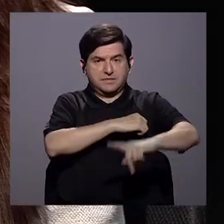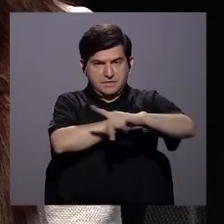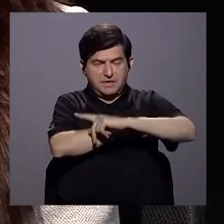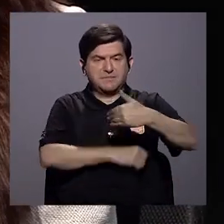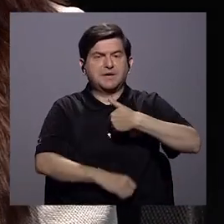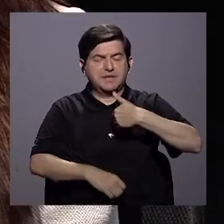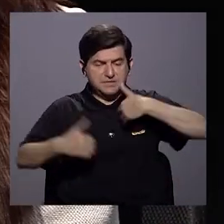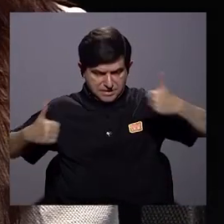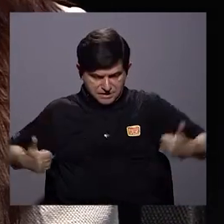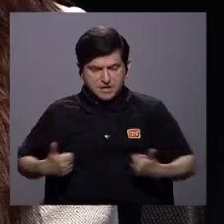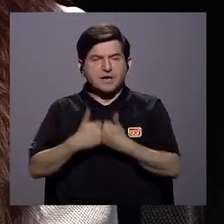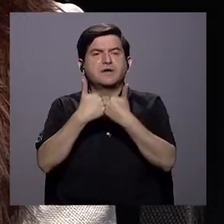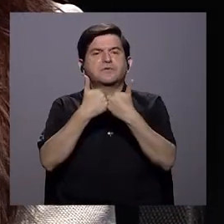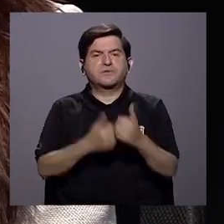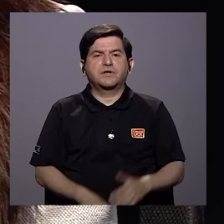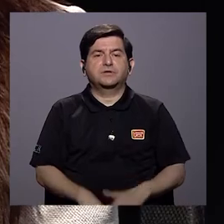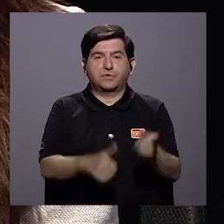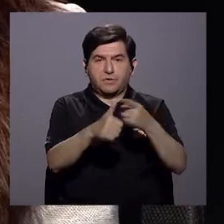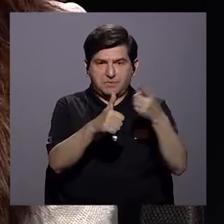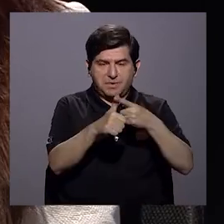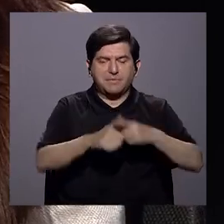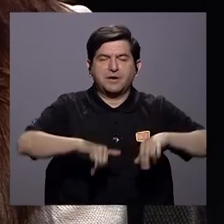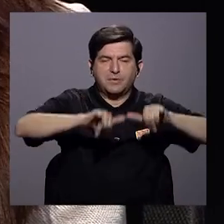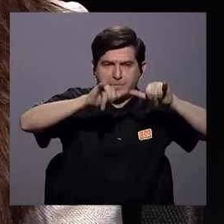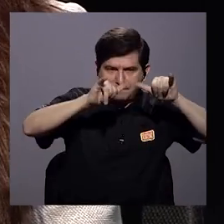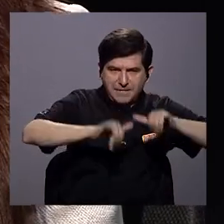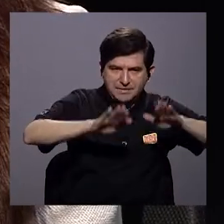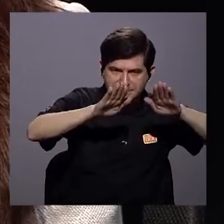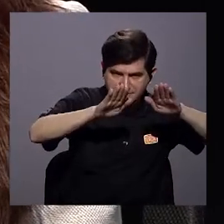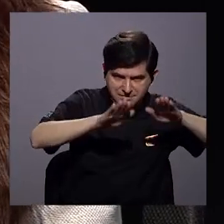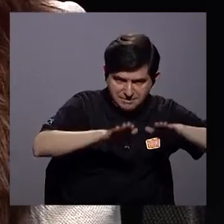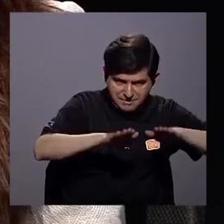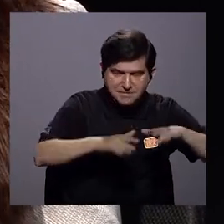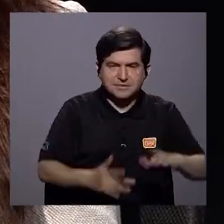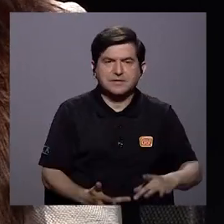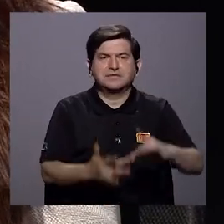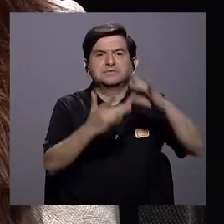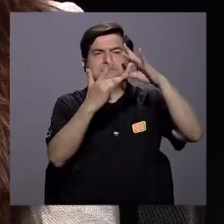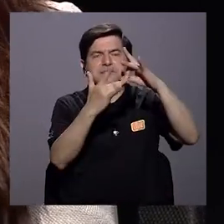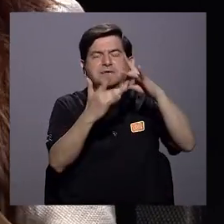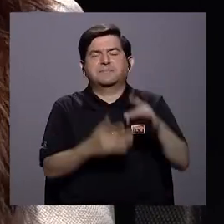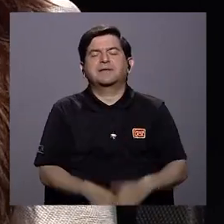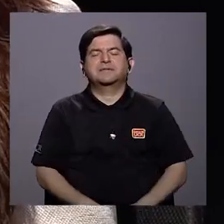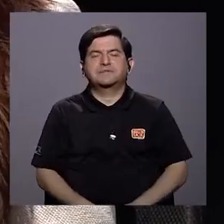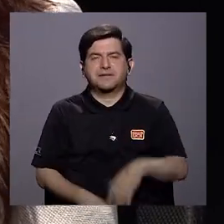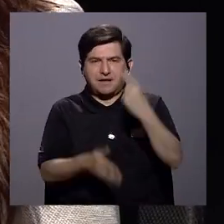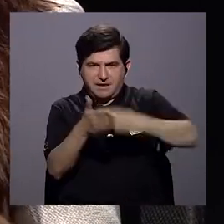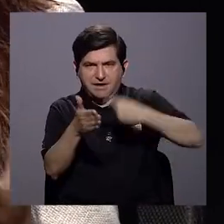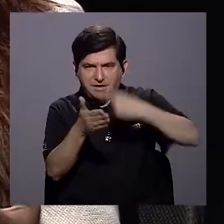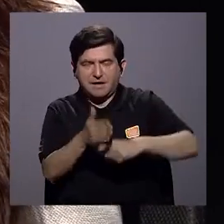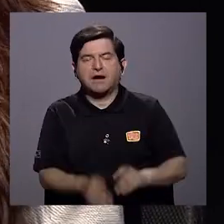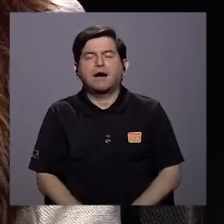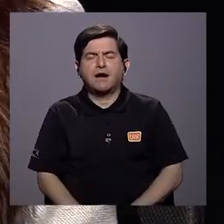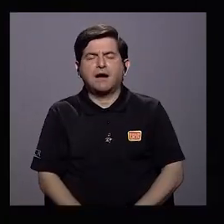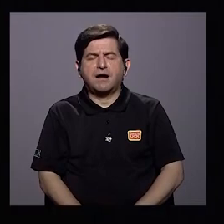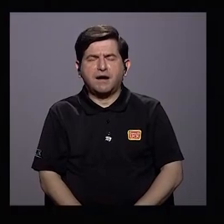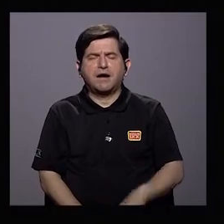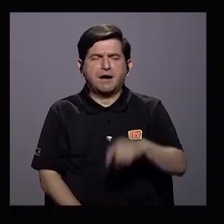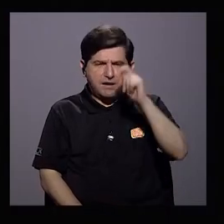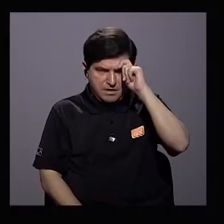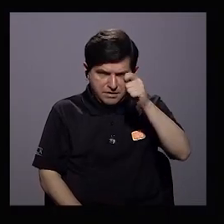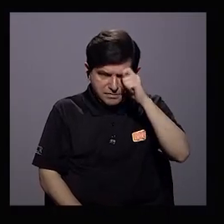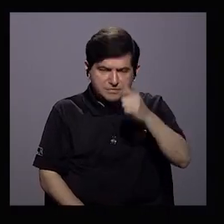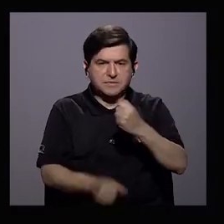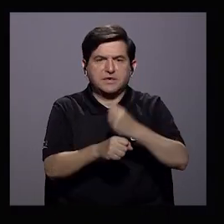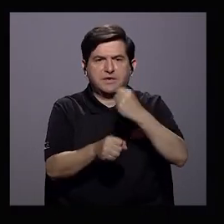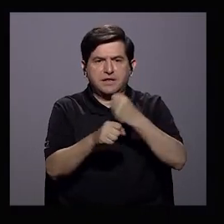también ha enfrentado un reto importante que primero pasaba por la estabilización, especialmente en términos fiscales. Hay que reconocer la labor de reforma, por